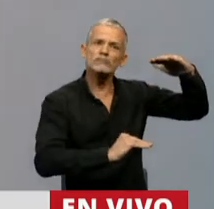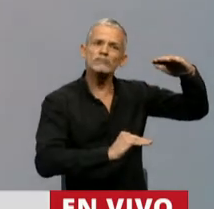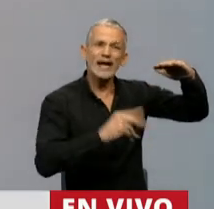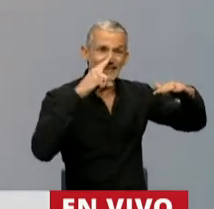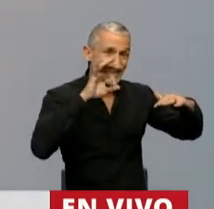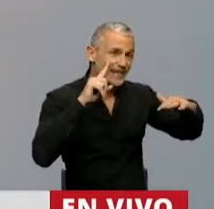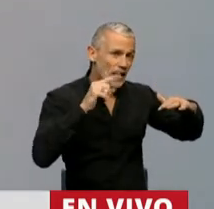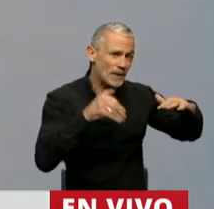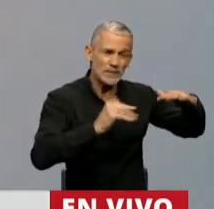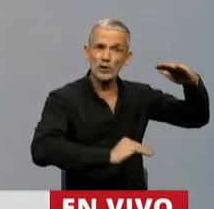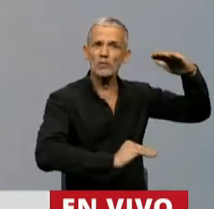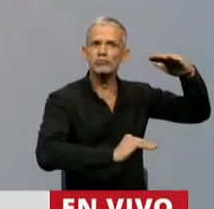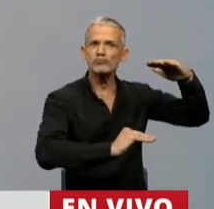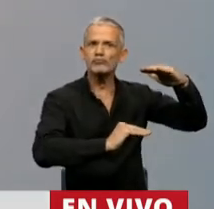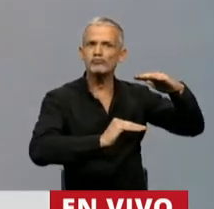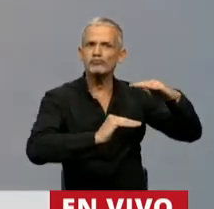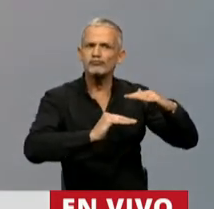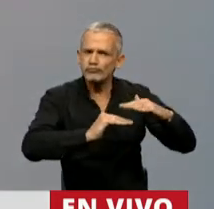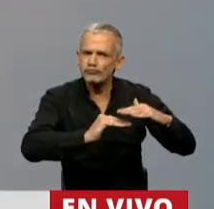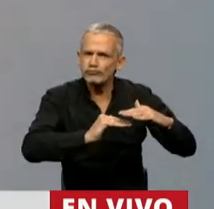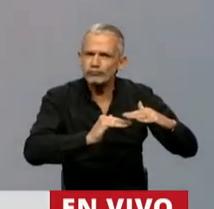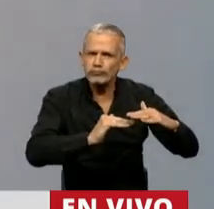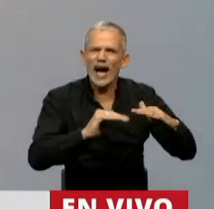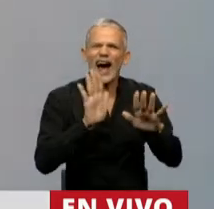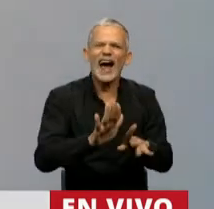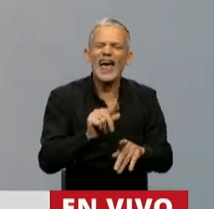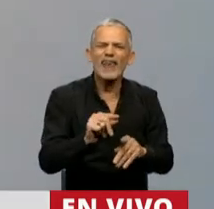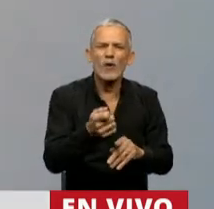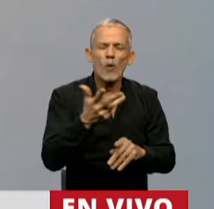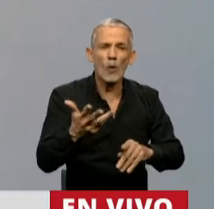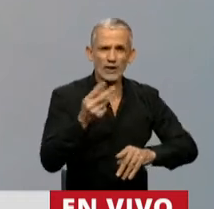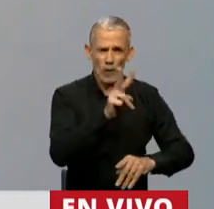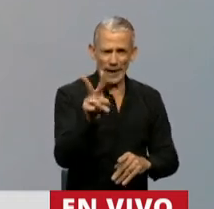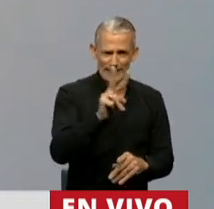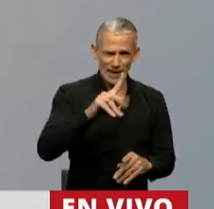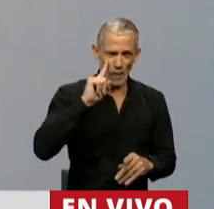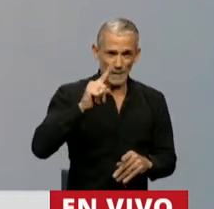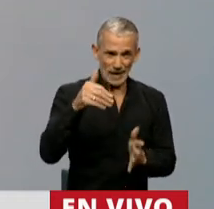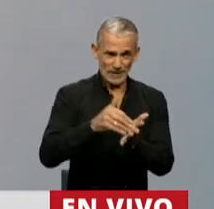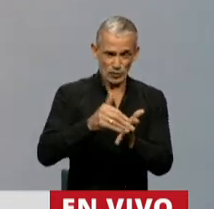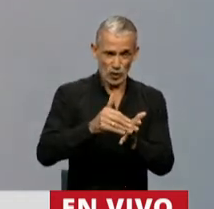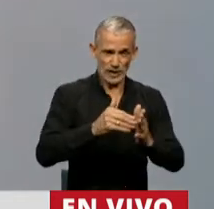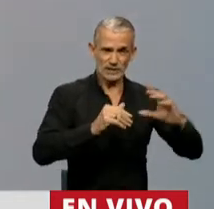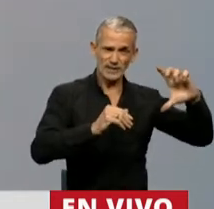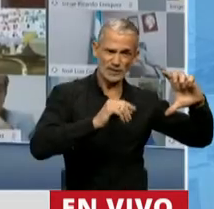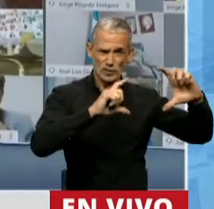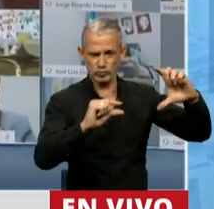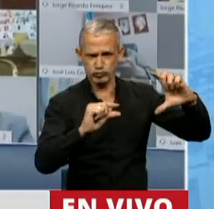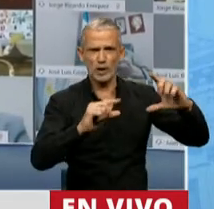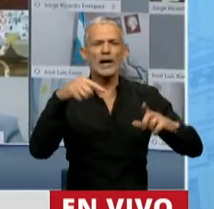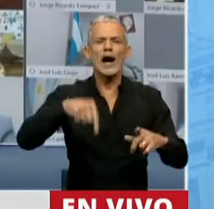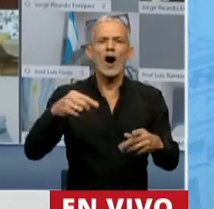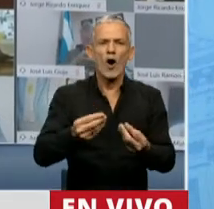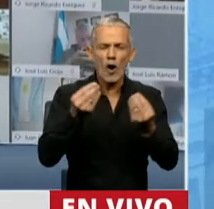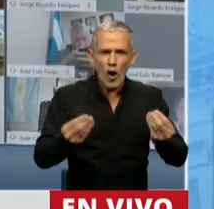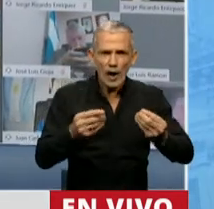esos 70.000 millones, de esos 70.000 millones solamente quedaron 22.000 millones. Por eso hoy estamos